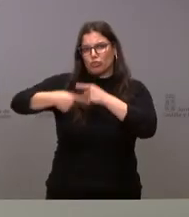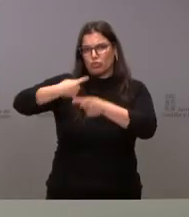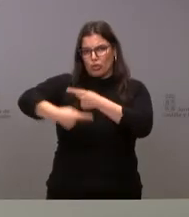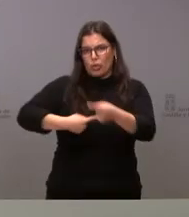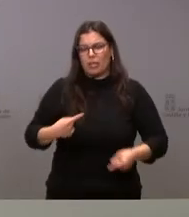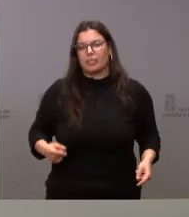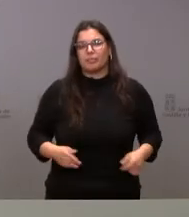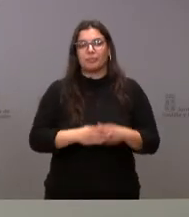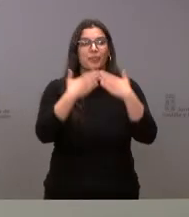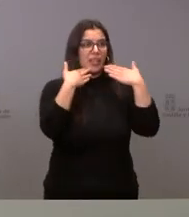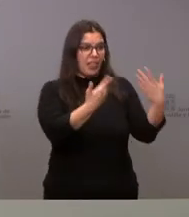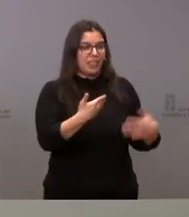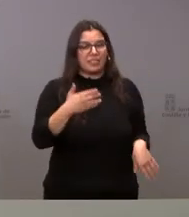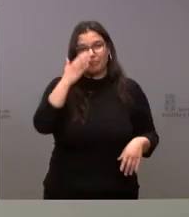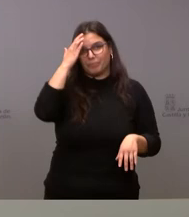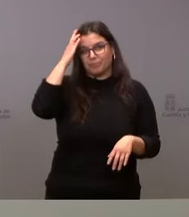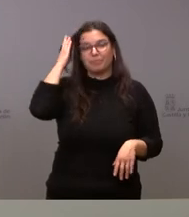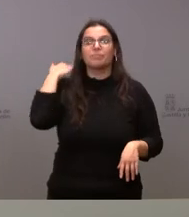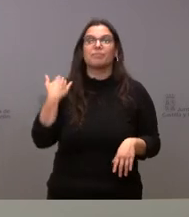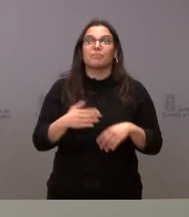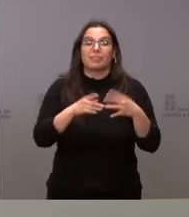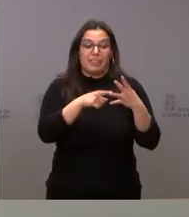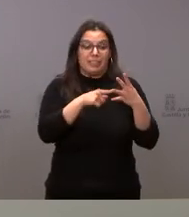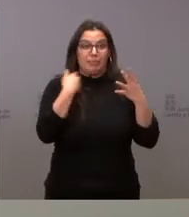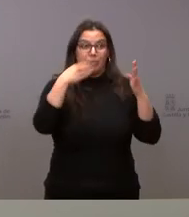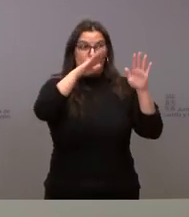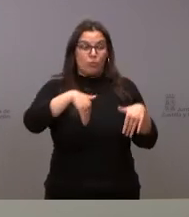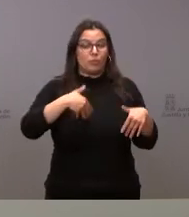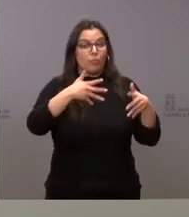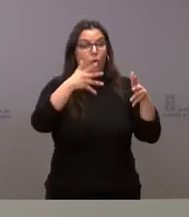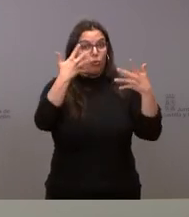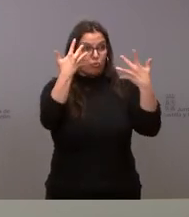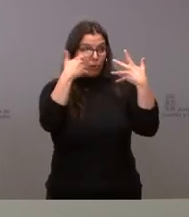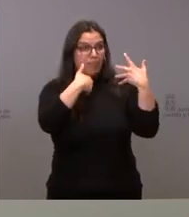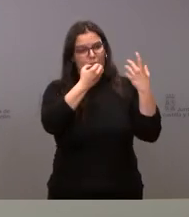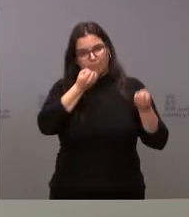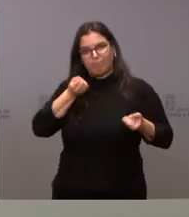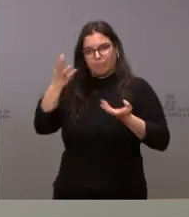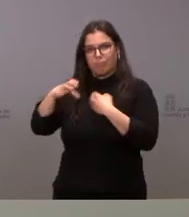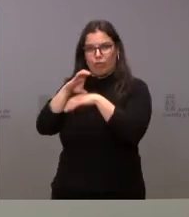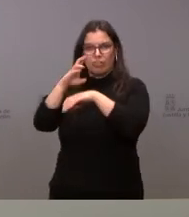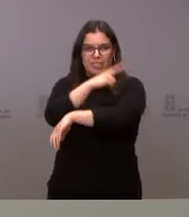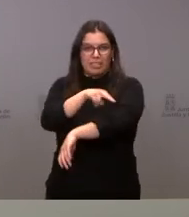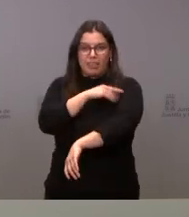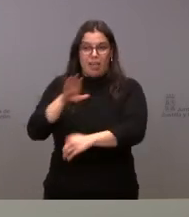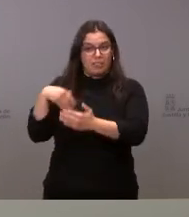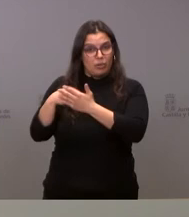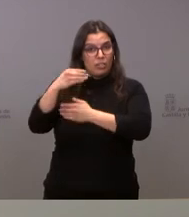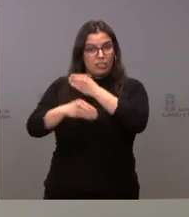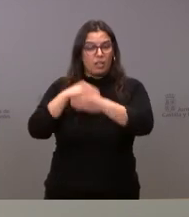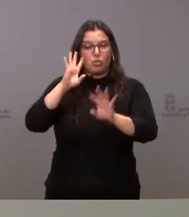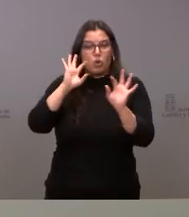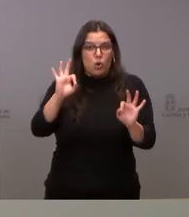pues muchas gracias la última sugerencia se la trasladaremos a la consejería de sanidad hasta ahora lo hemos hecho y